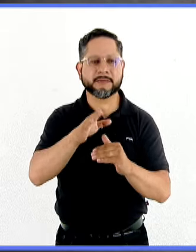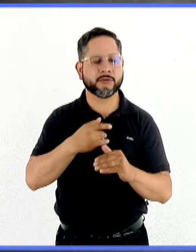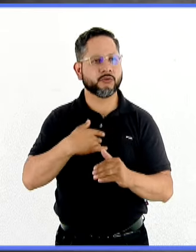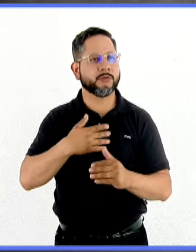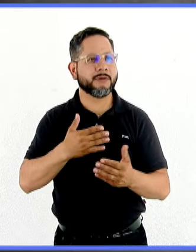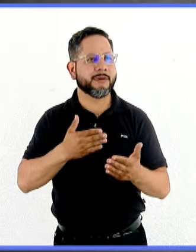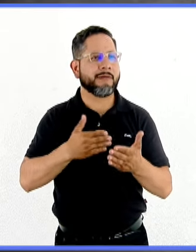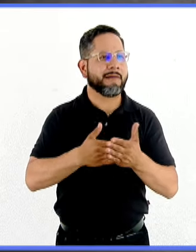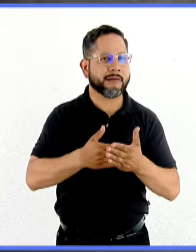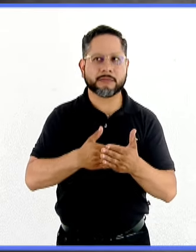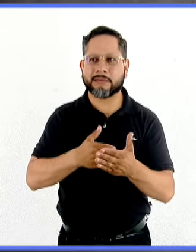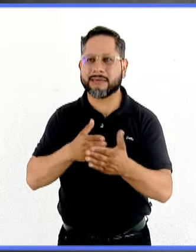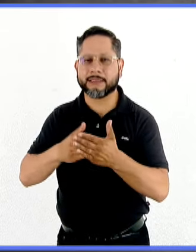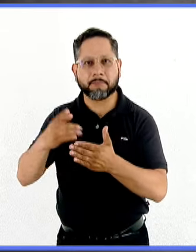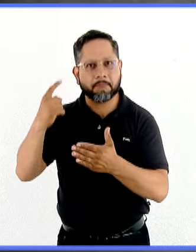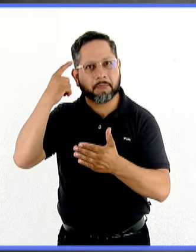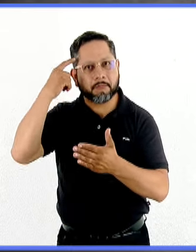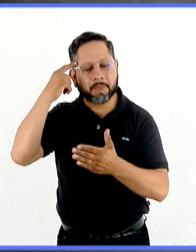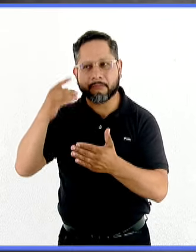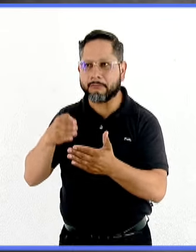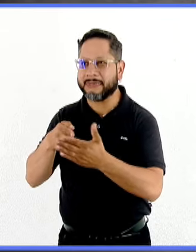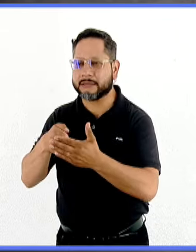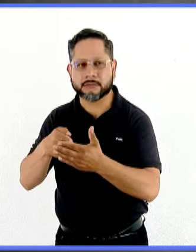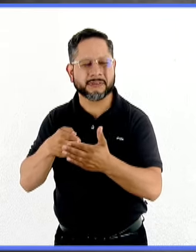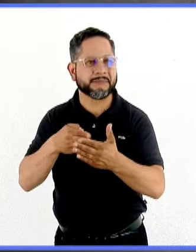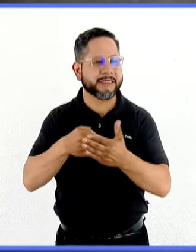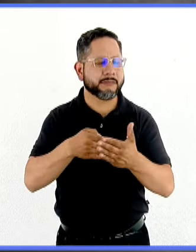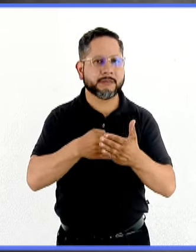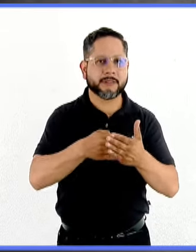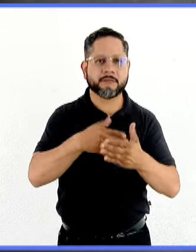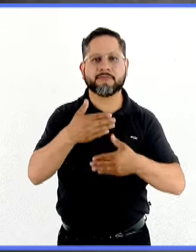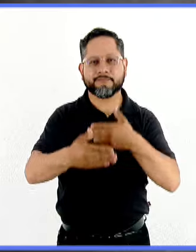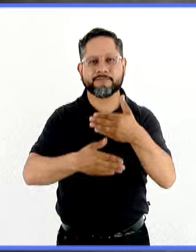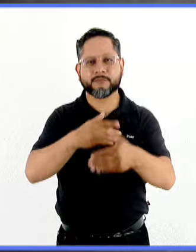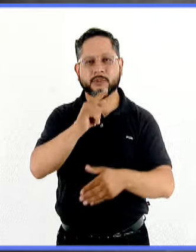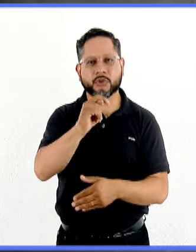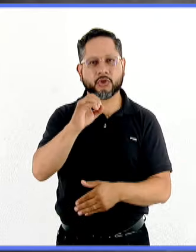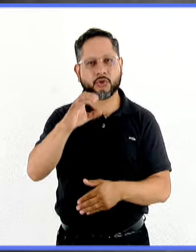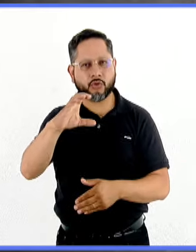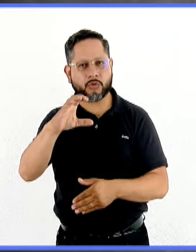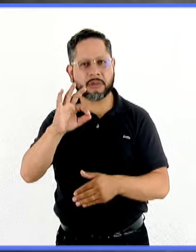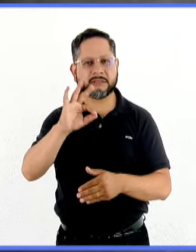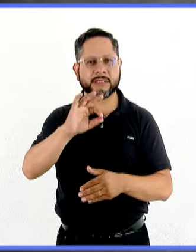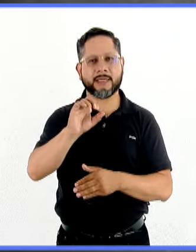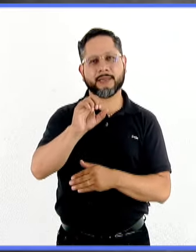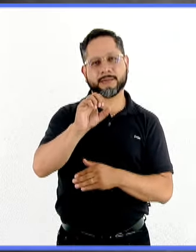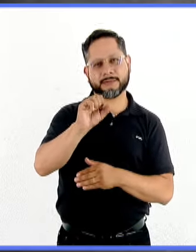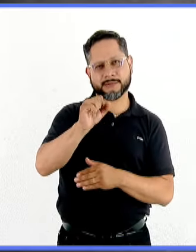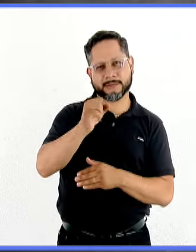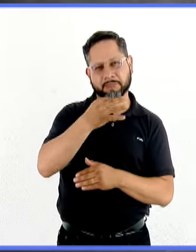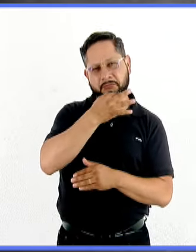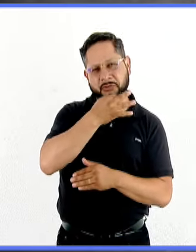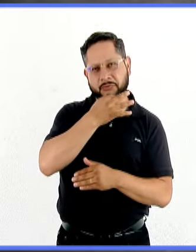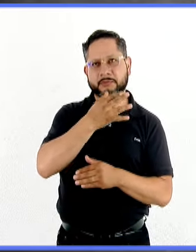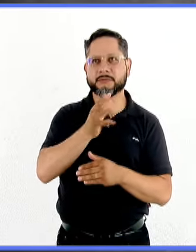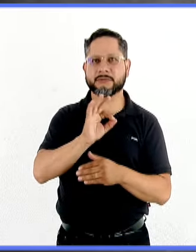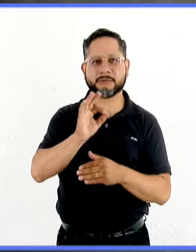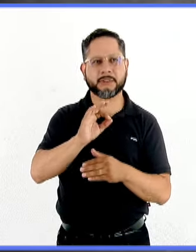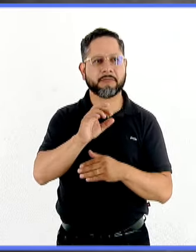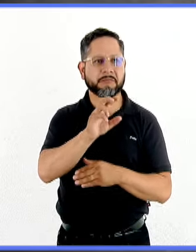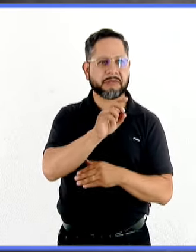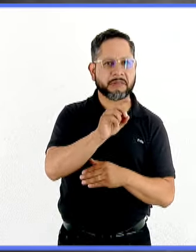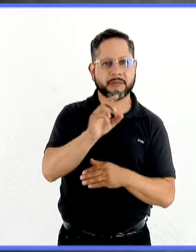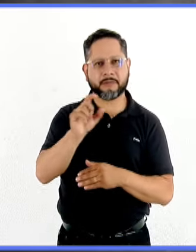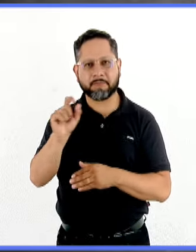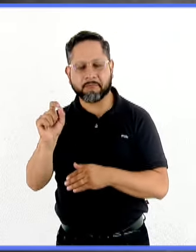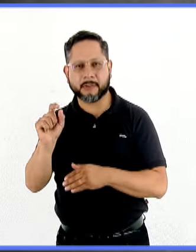como para considerar pautas que nos lleven al trastorno. Sin embargo, si son menos de 60 minutos, que pueden ser 30, 20, pero